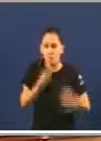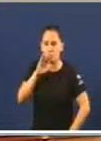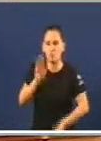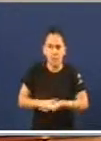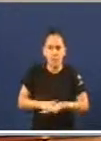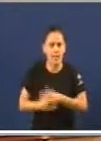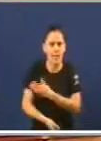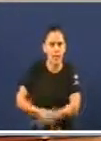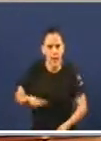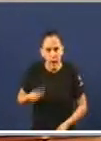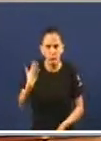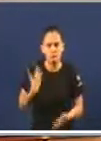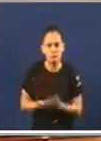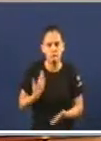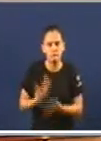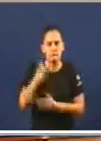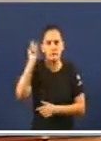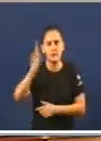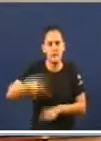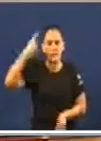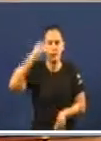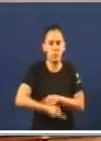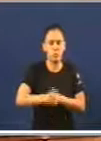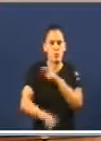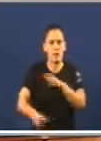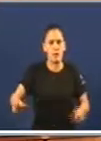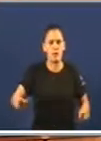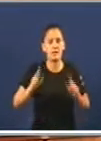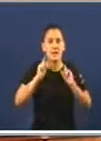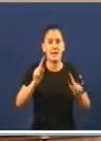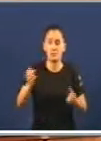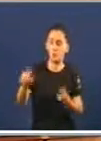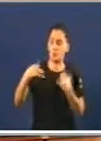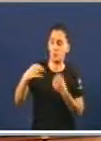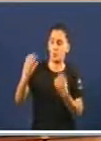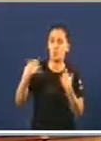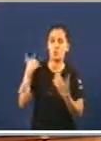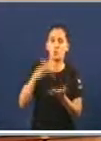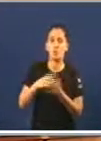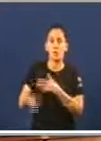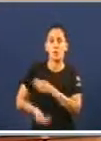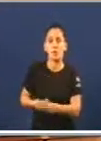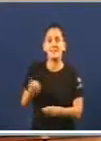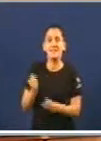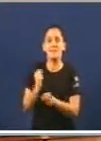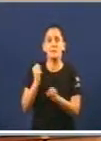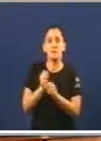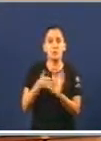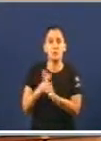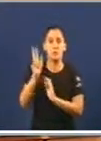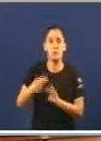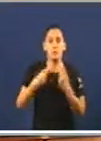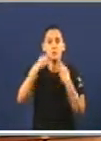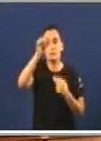polo tanto, se cumpra tamén con o mandato popular, con aquelo que nos trasladan cando facemos o noso traballo como deputadas e